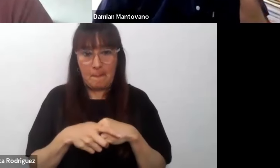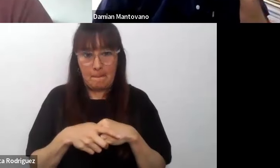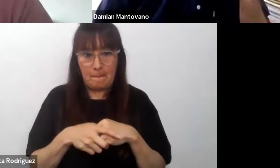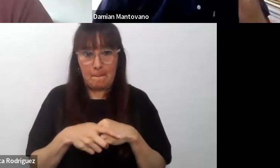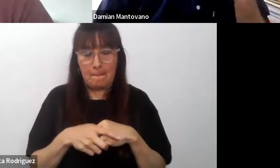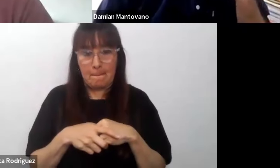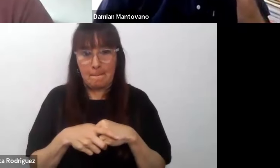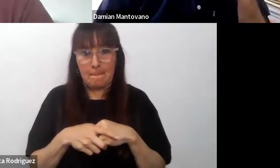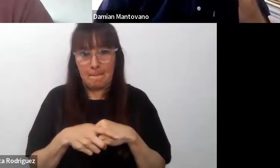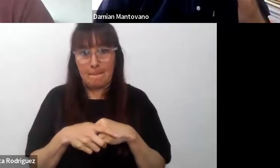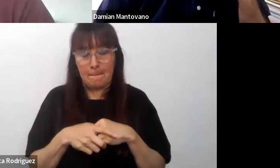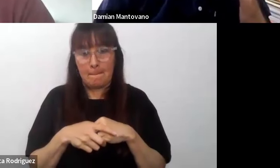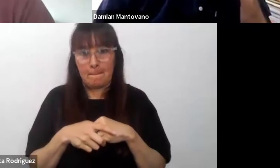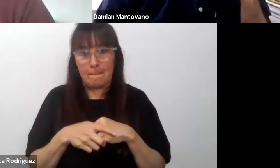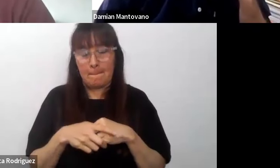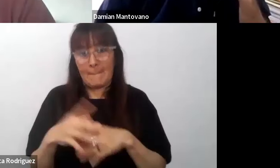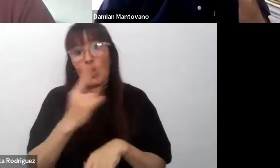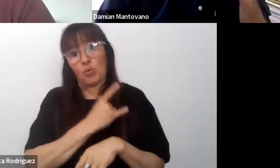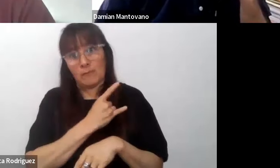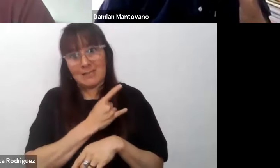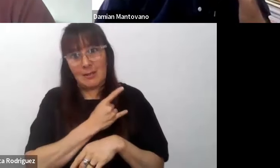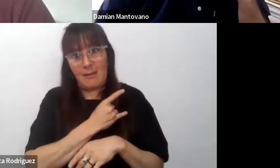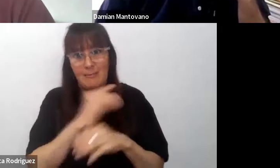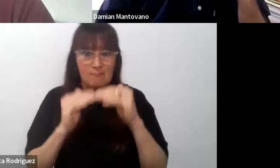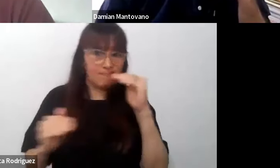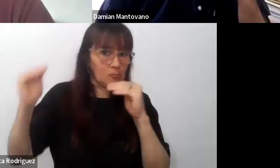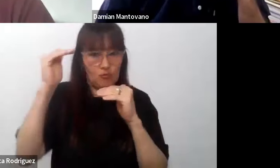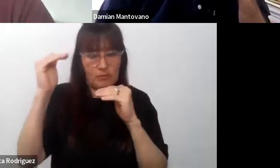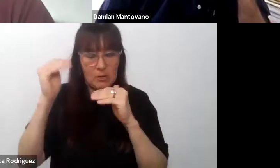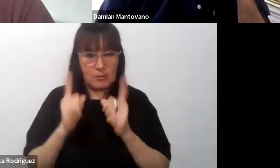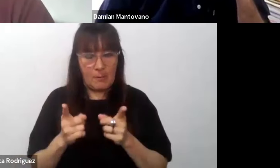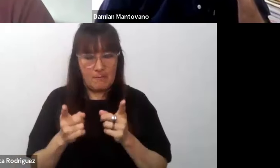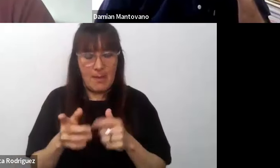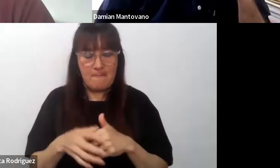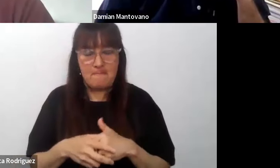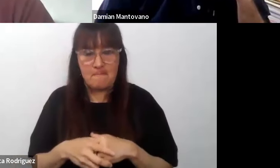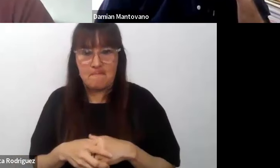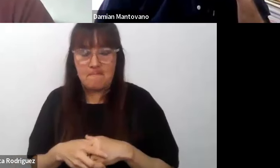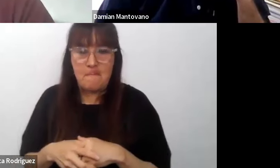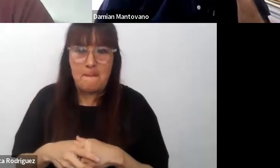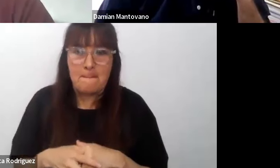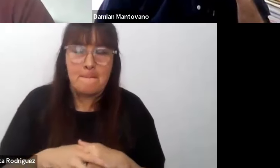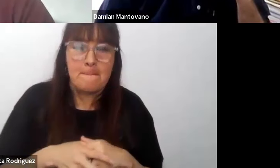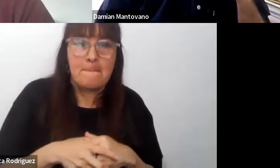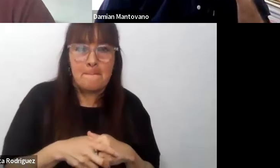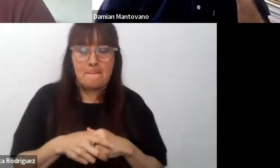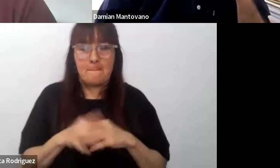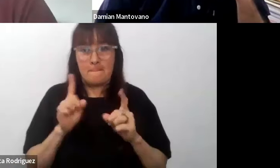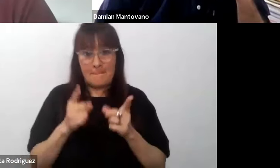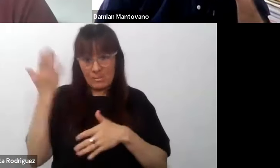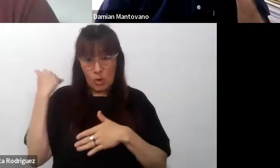es el del nivel universitario y superior como decías